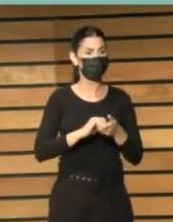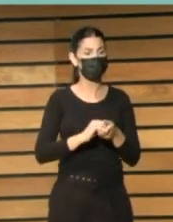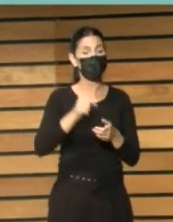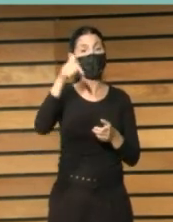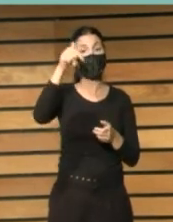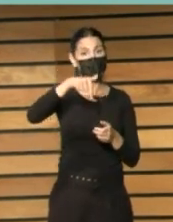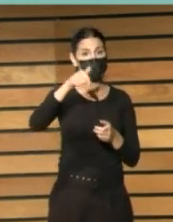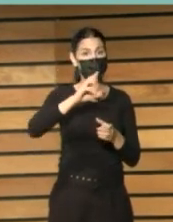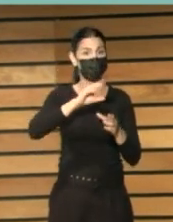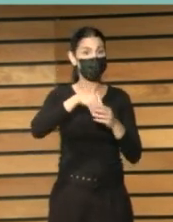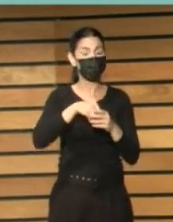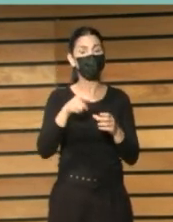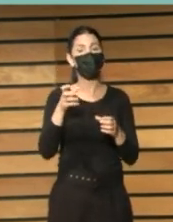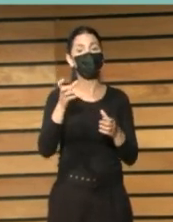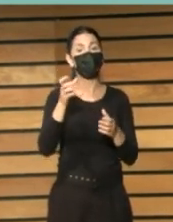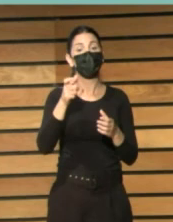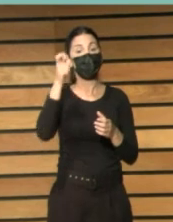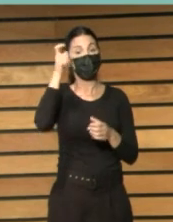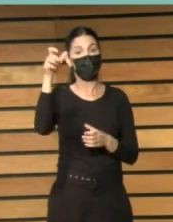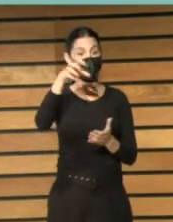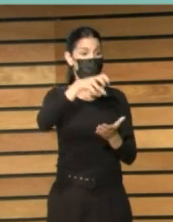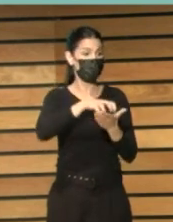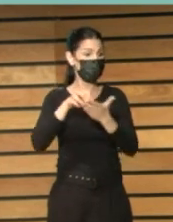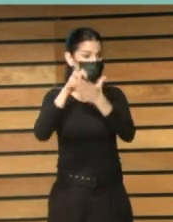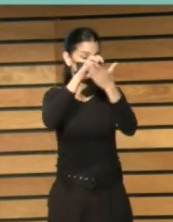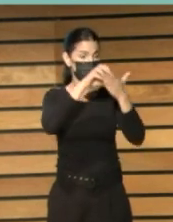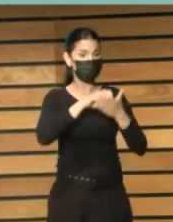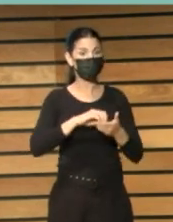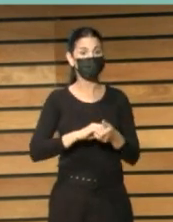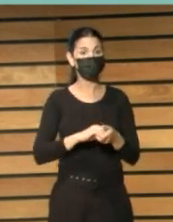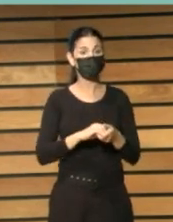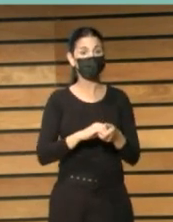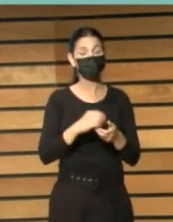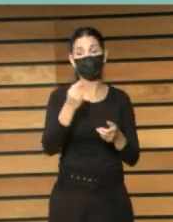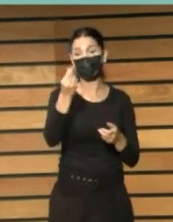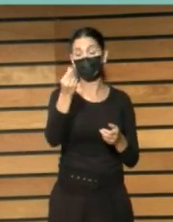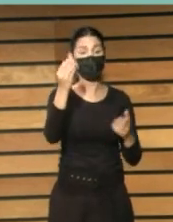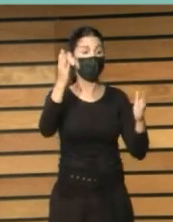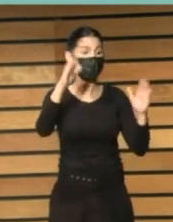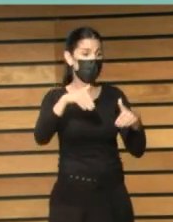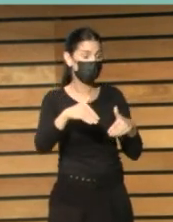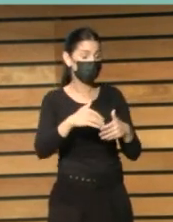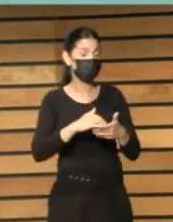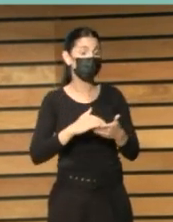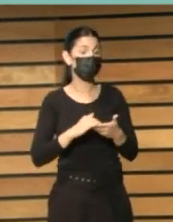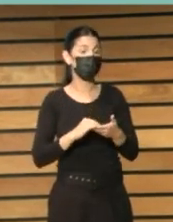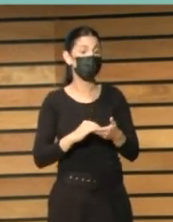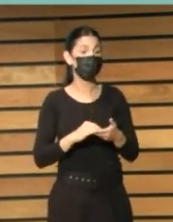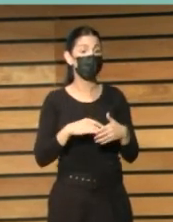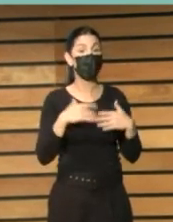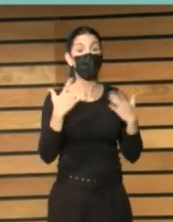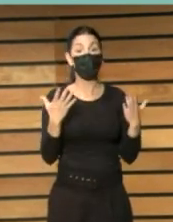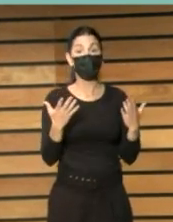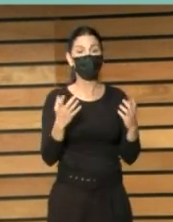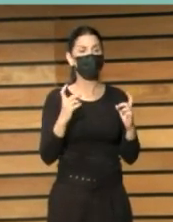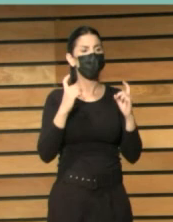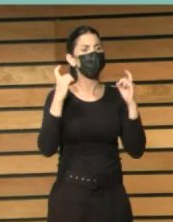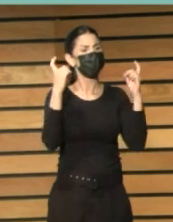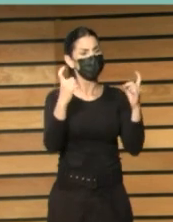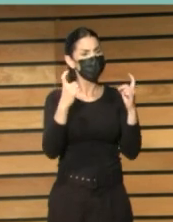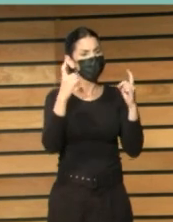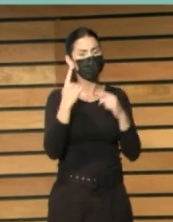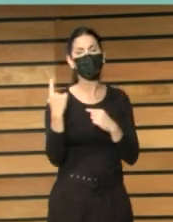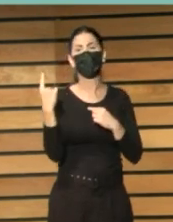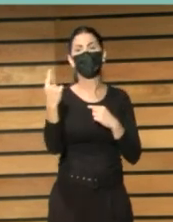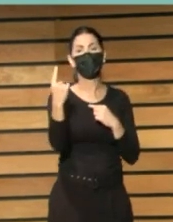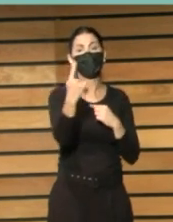que como decía Juan Cruz aunque ya en Granadía Abona tiene dinero tampoco mucho es un esfuerzo individual del